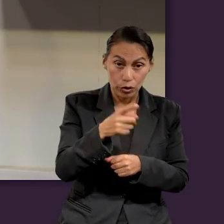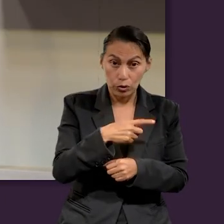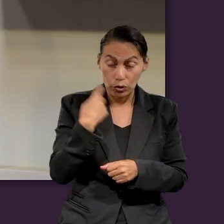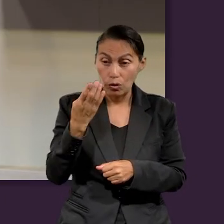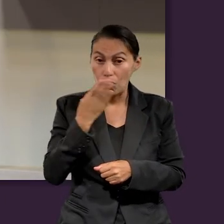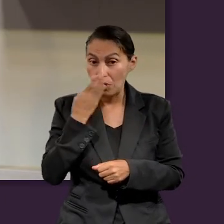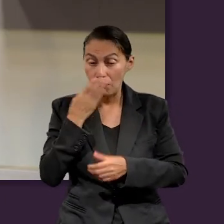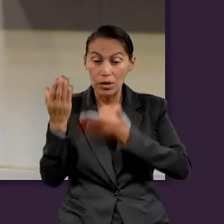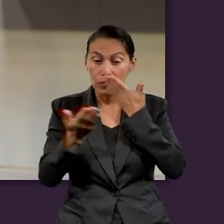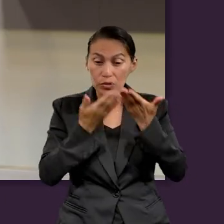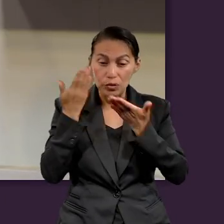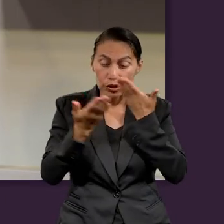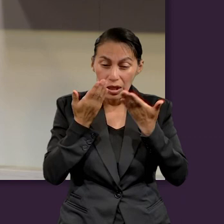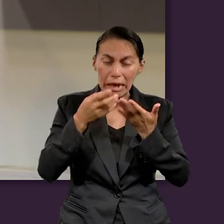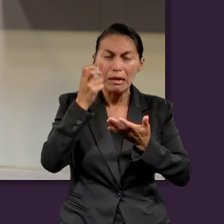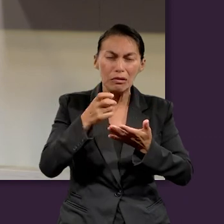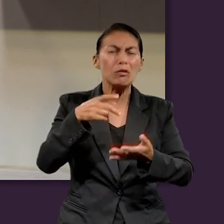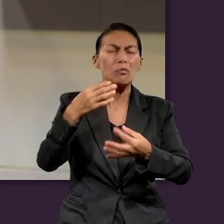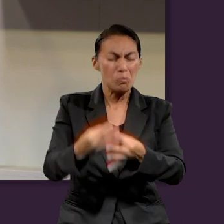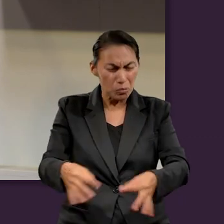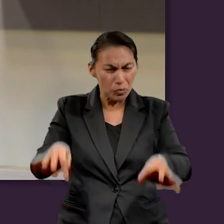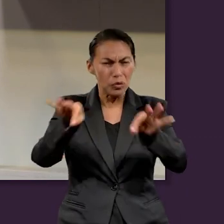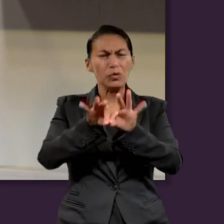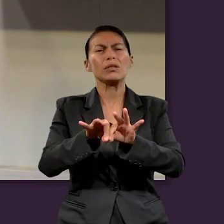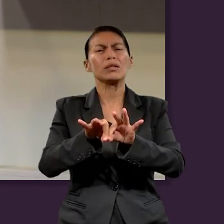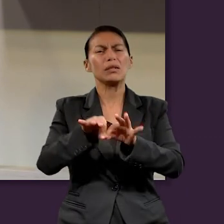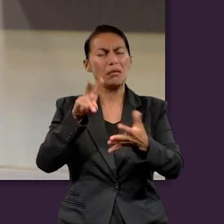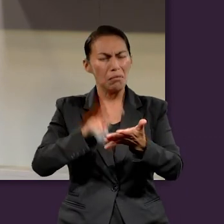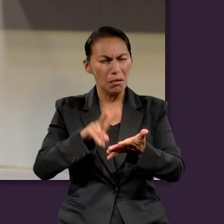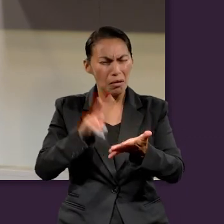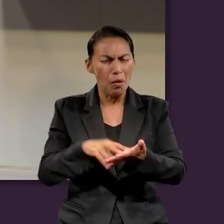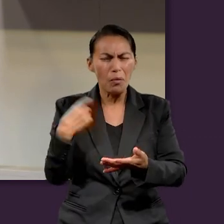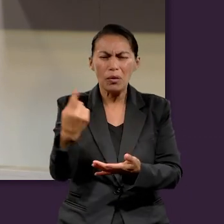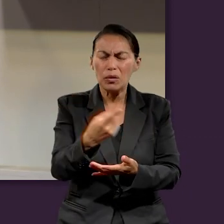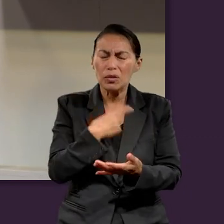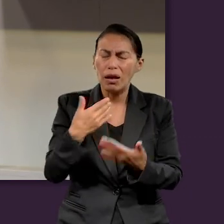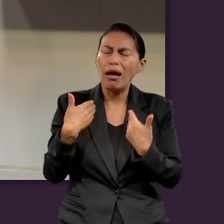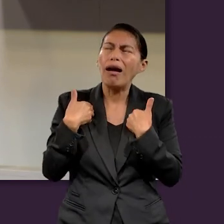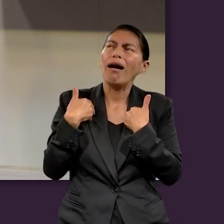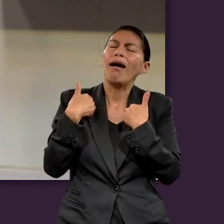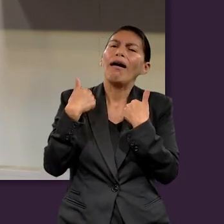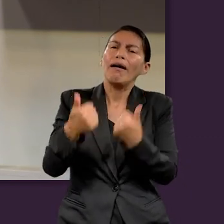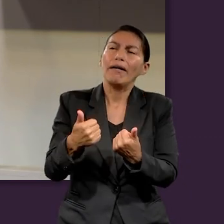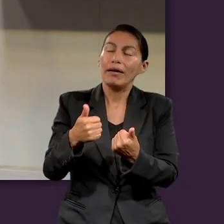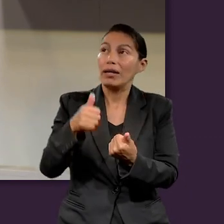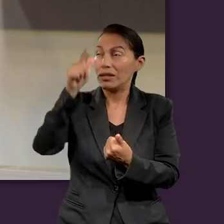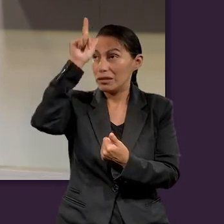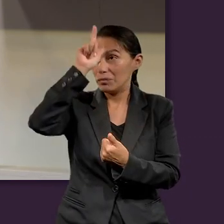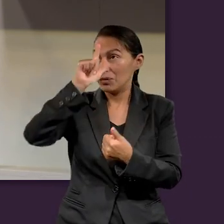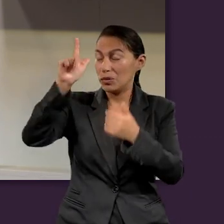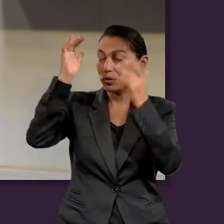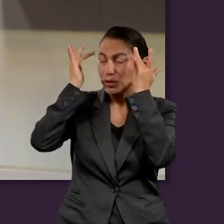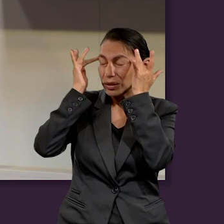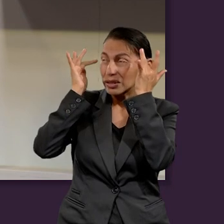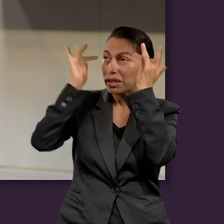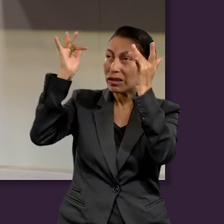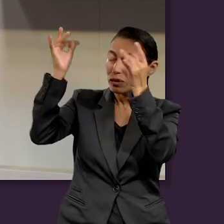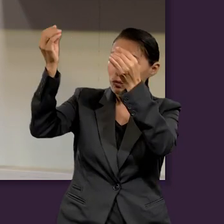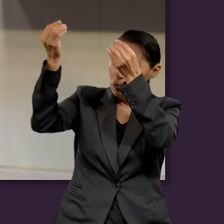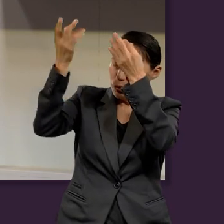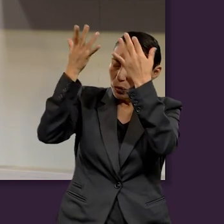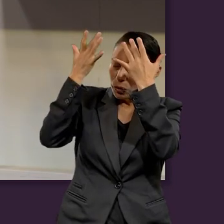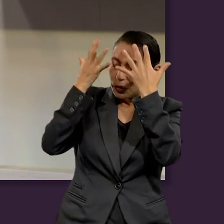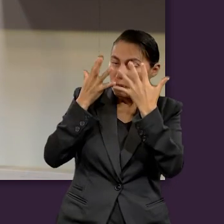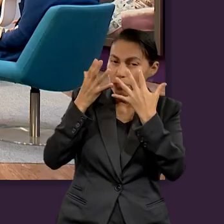valor debe tener el estudio de la palabra de Dios? Así es. ¿Qué valor debe tener el Espíritu Santo en nuestra vida?